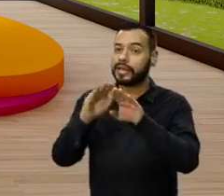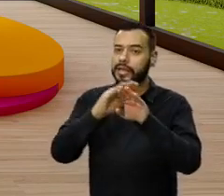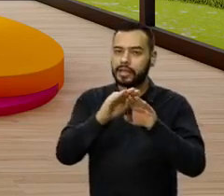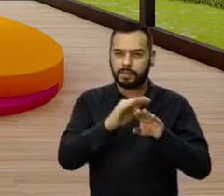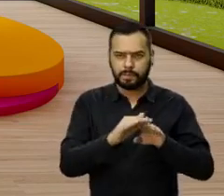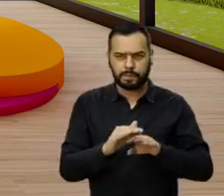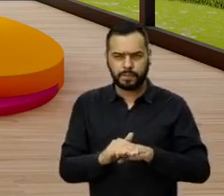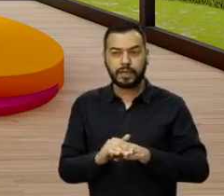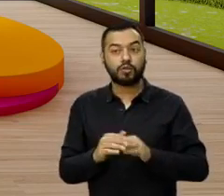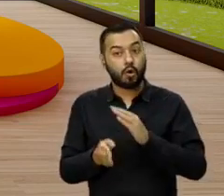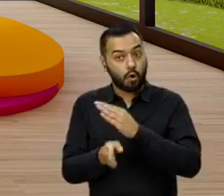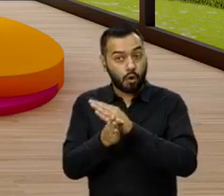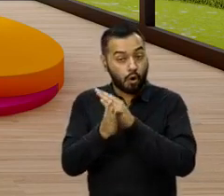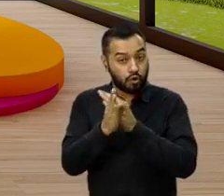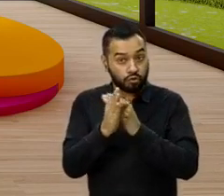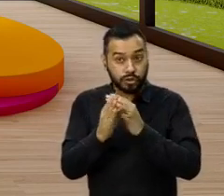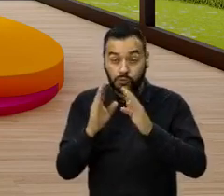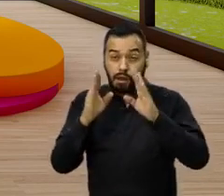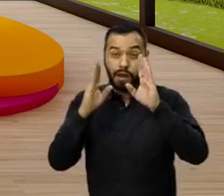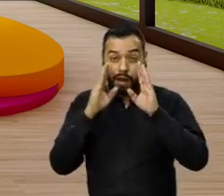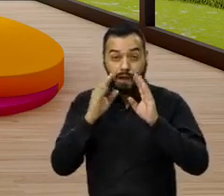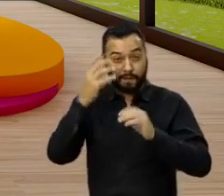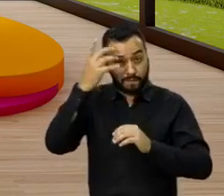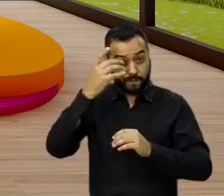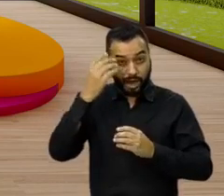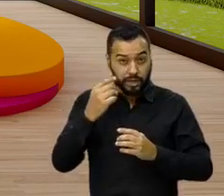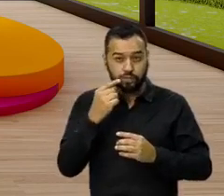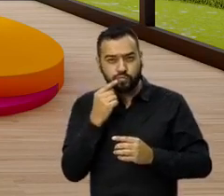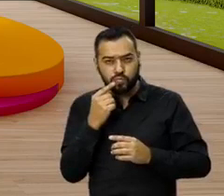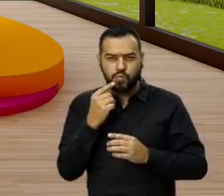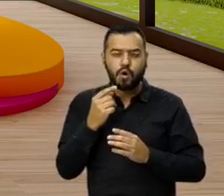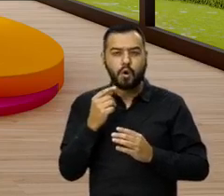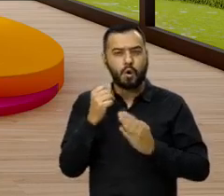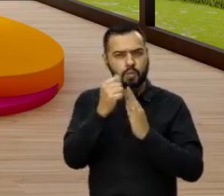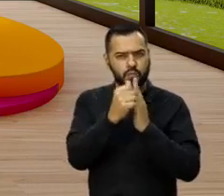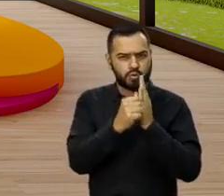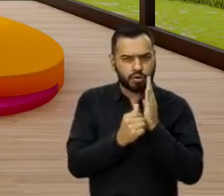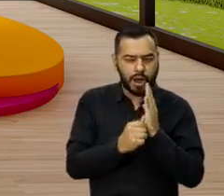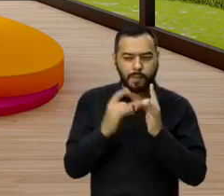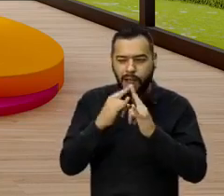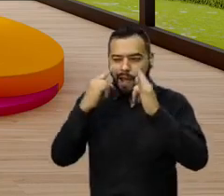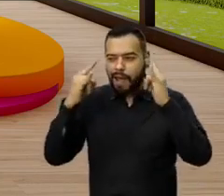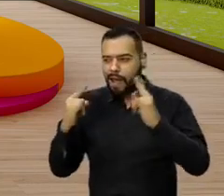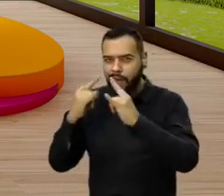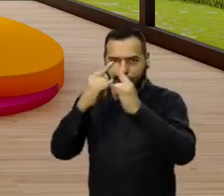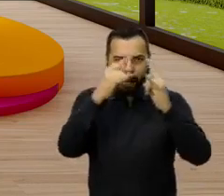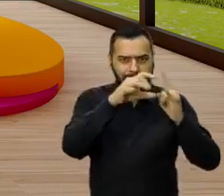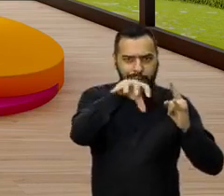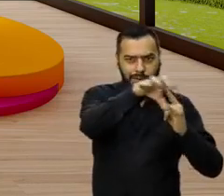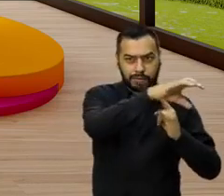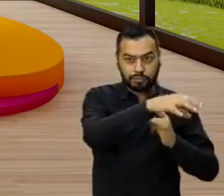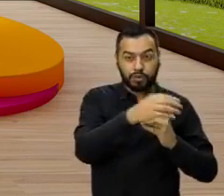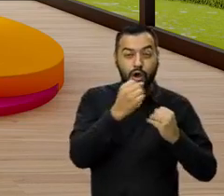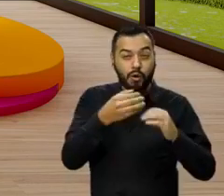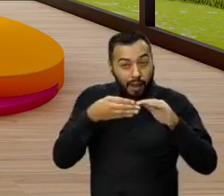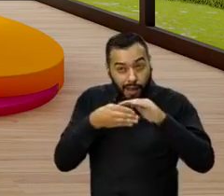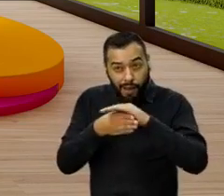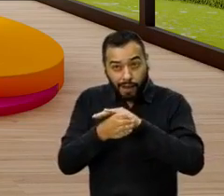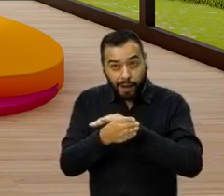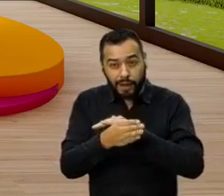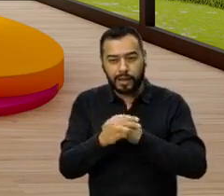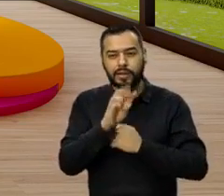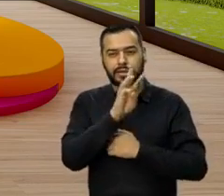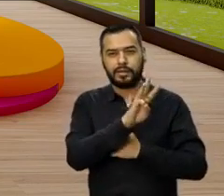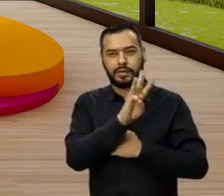invito para que sigan conectados, por favor, con nuestra programación y visiten nuestros pabellones, todavía están a tiempo de ingresar